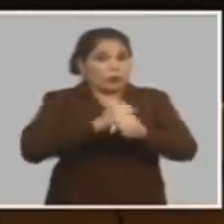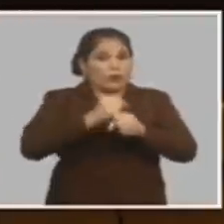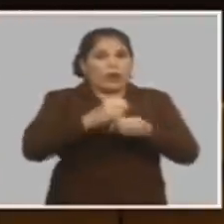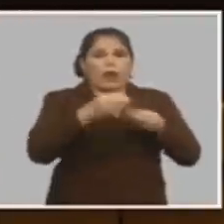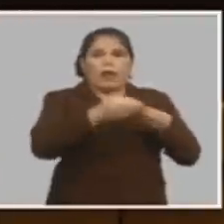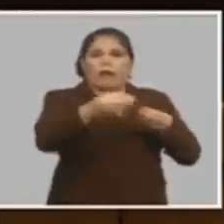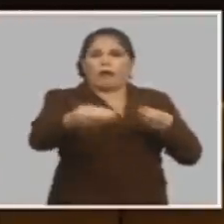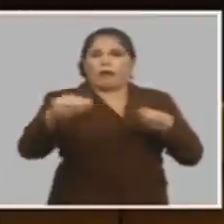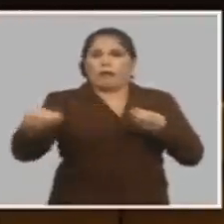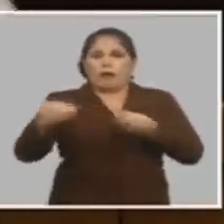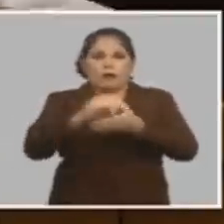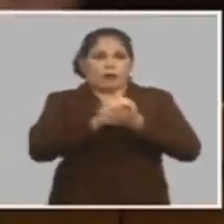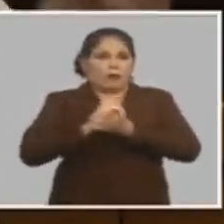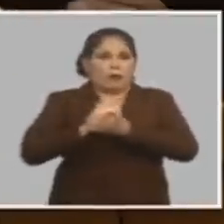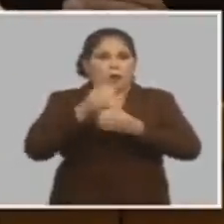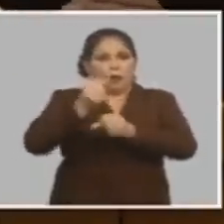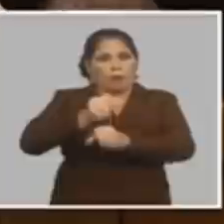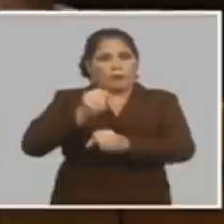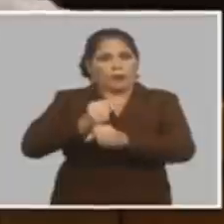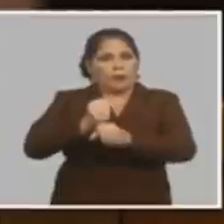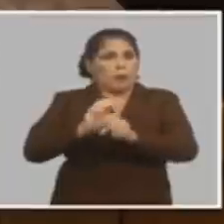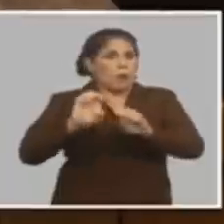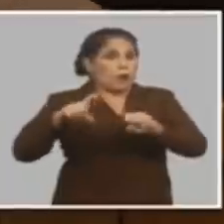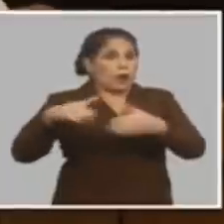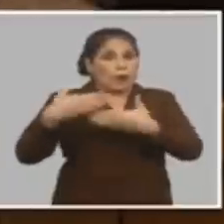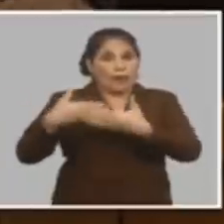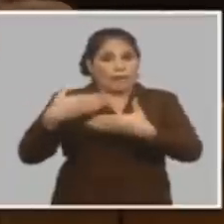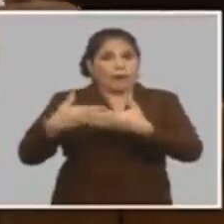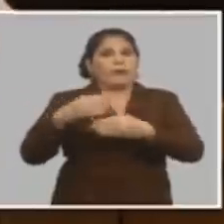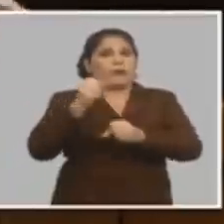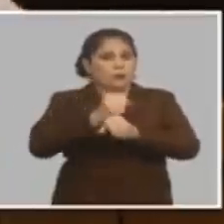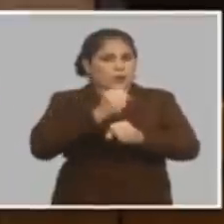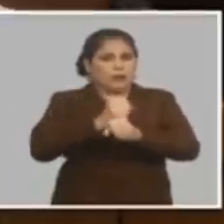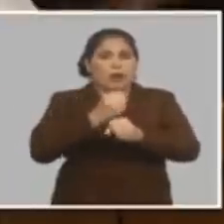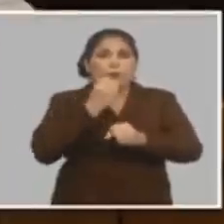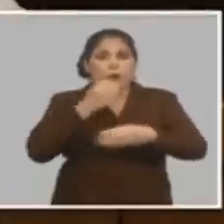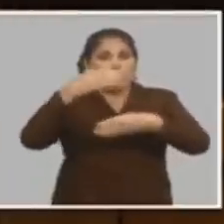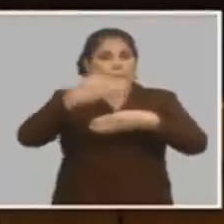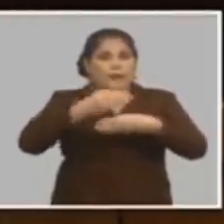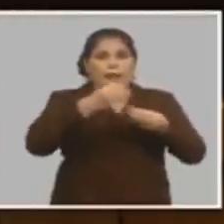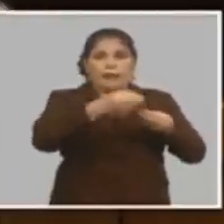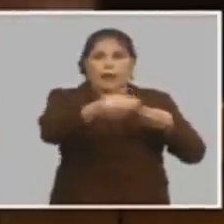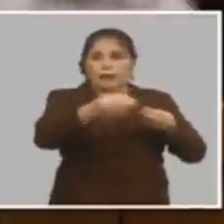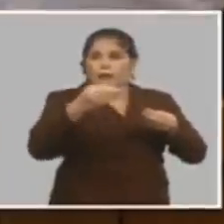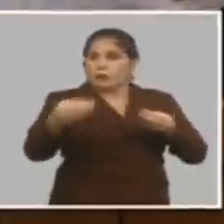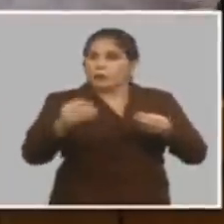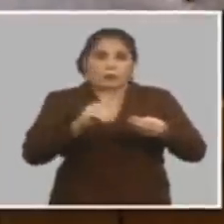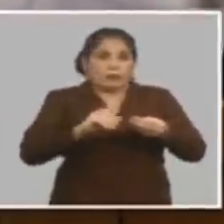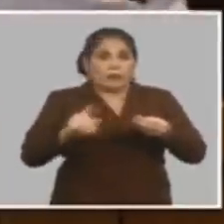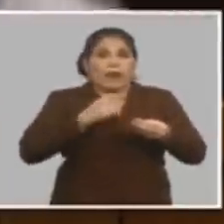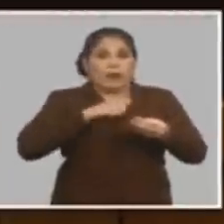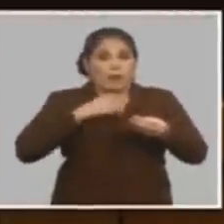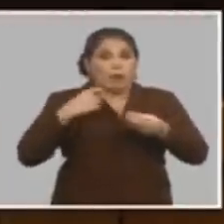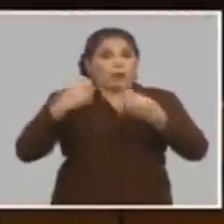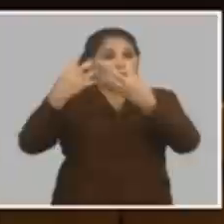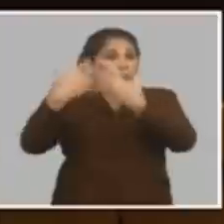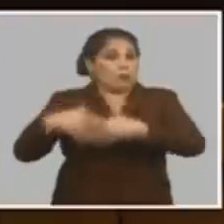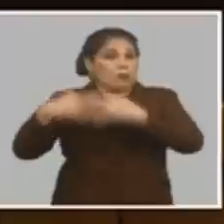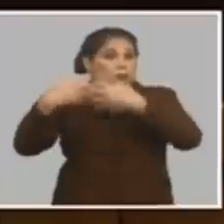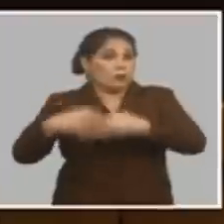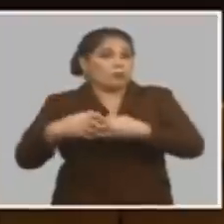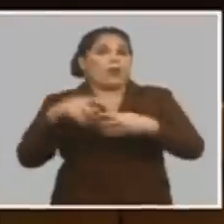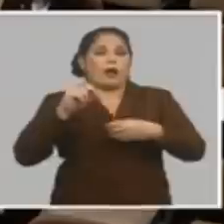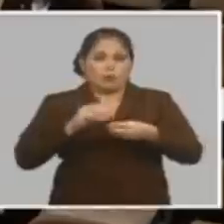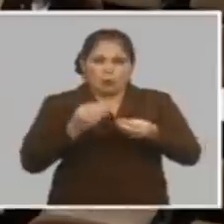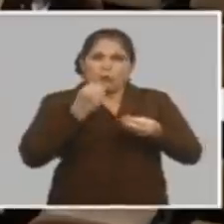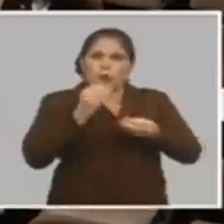socios entonces ¿por qué una empresa que genera utilidades le vamos a poner límite a la distribución de utilidades? entonces mejor irse para la cooperativa